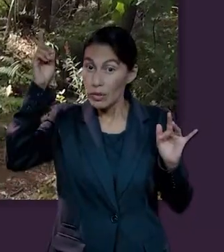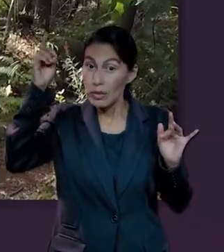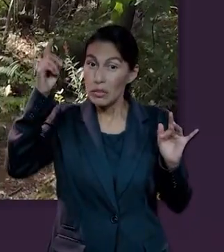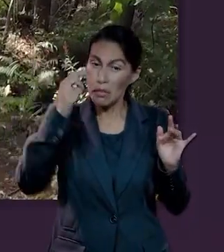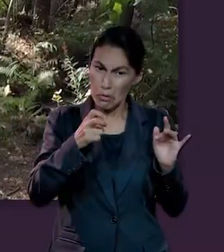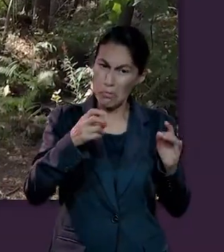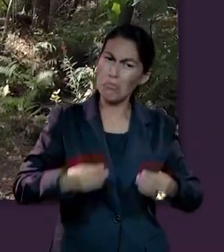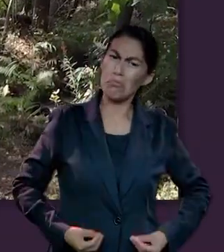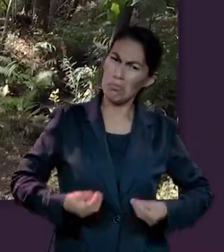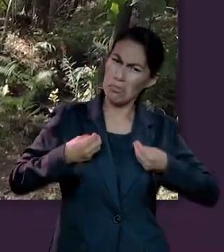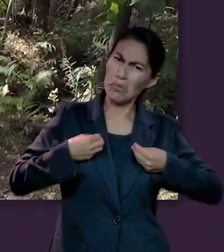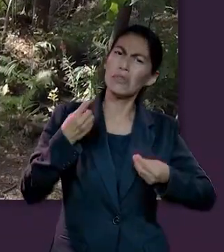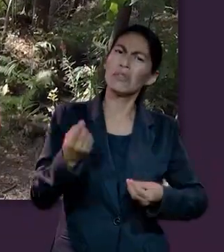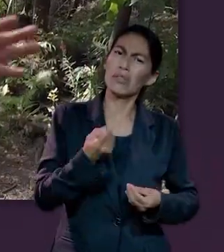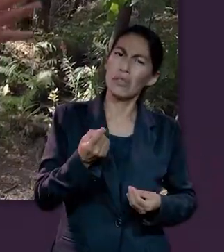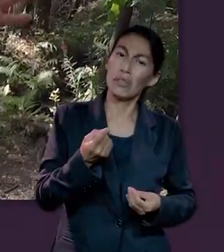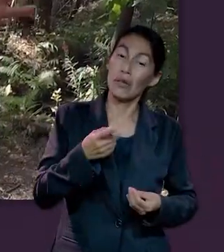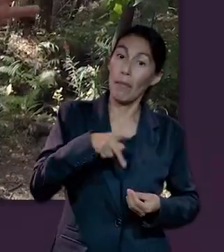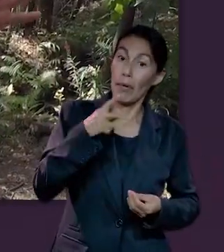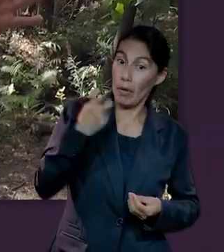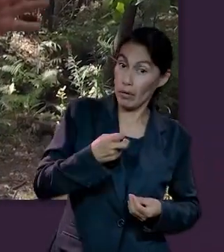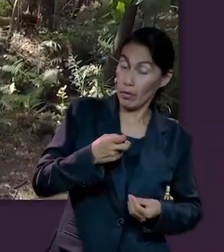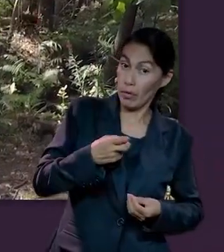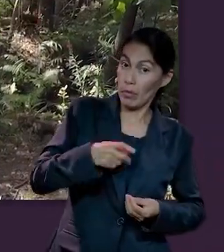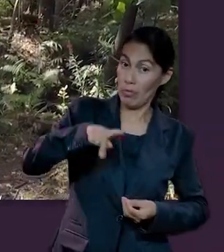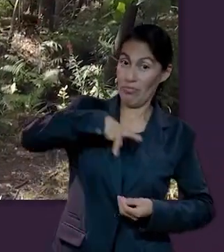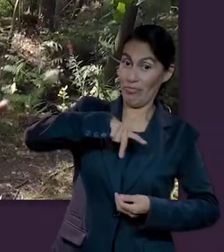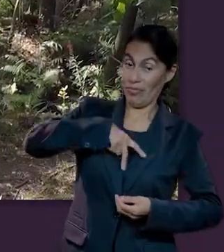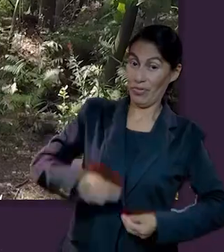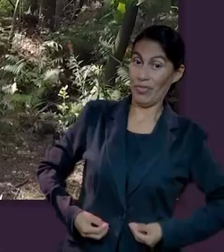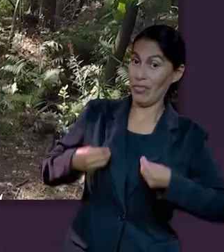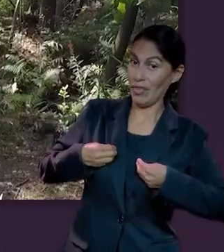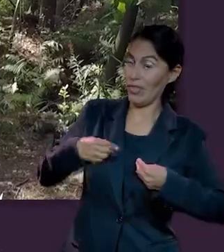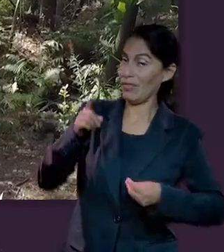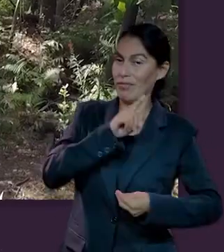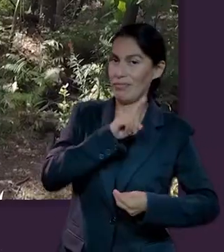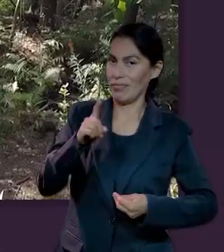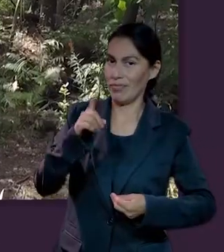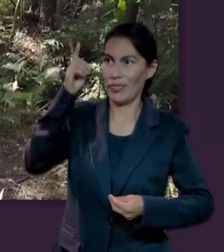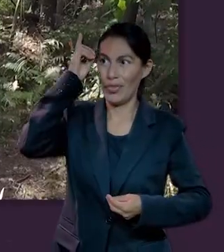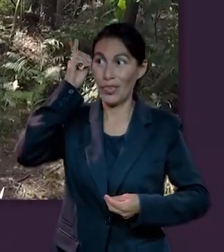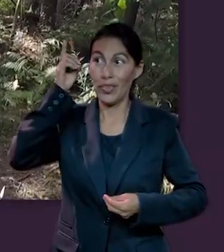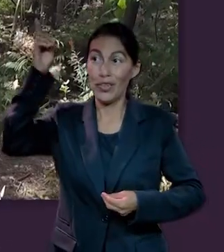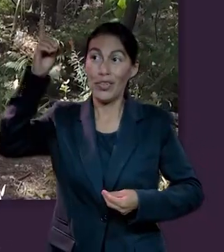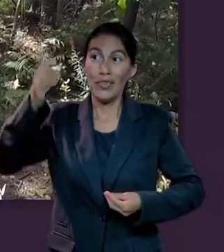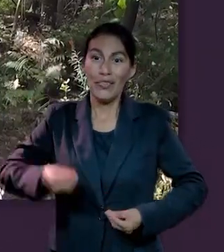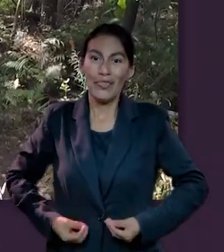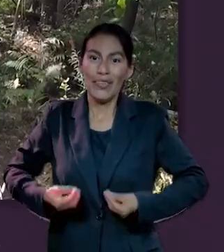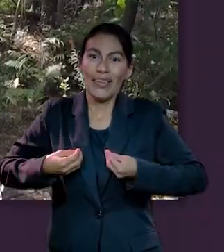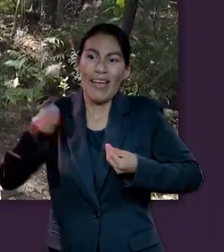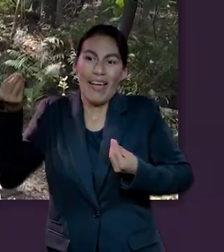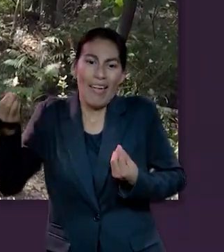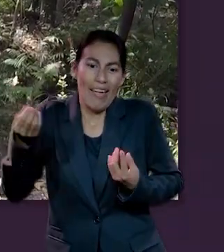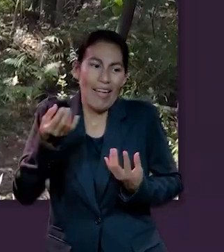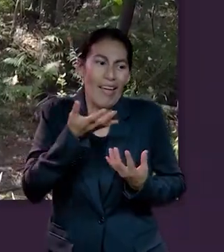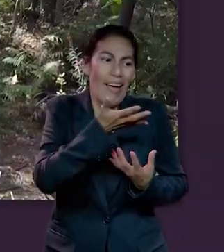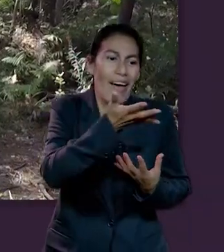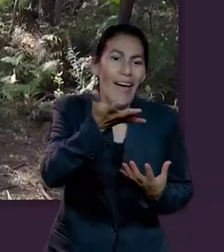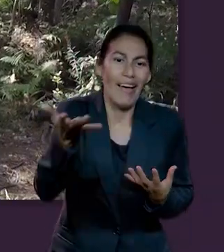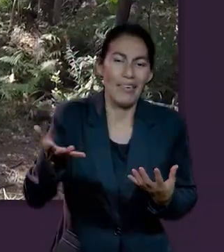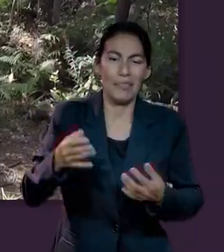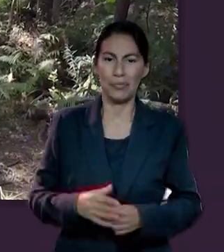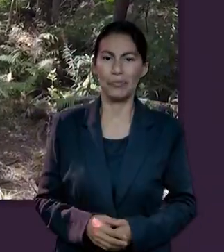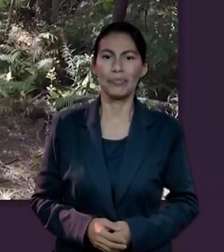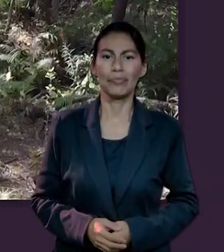Los ángeles de Dios viven eternamente, pero ellos no son dueños de la vida. Dependen de la eternidad que Dios comparte con ellos.